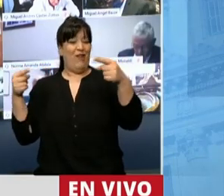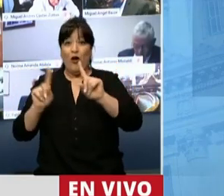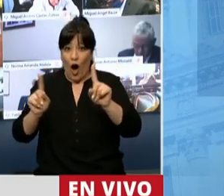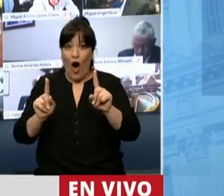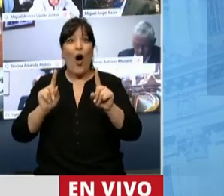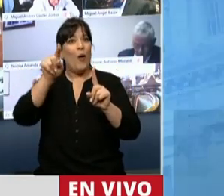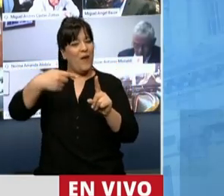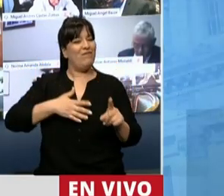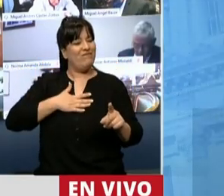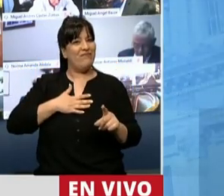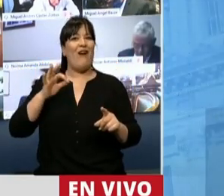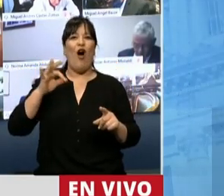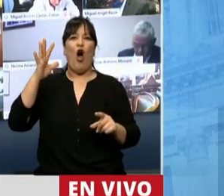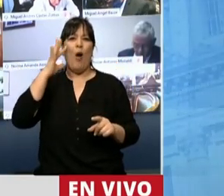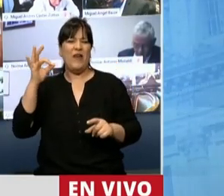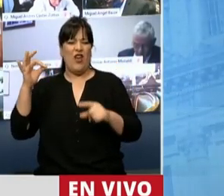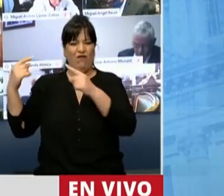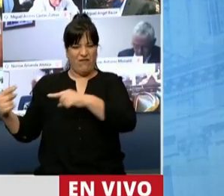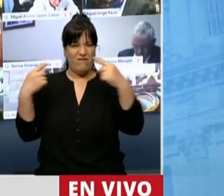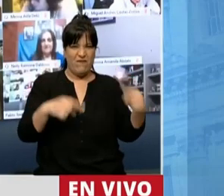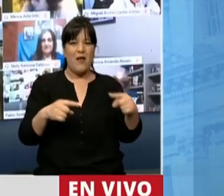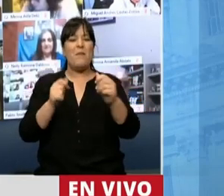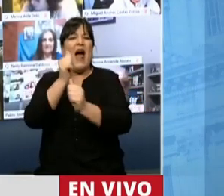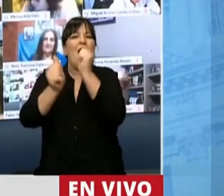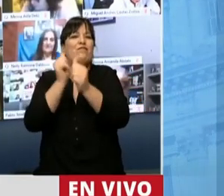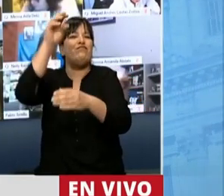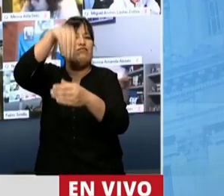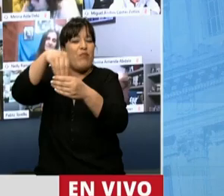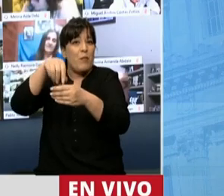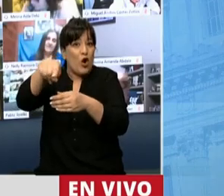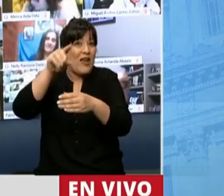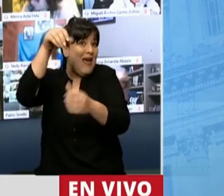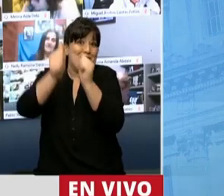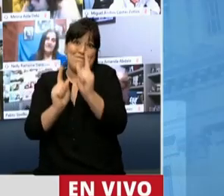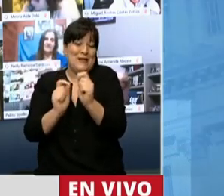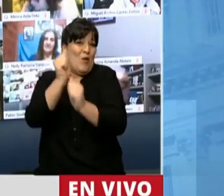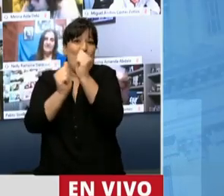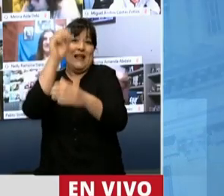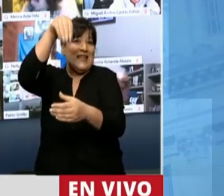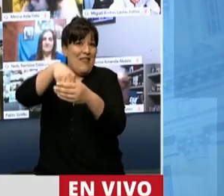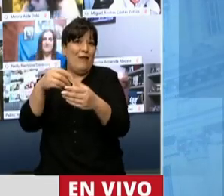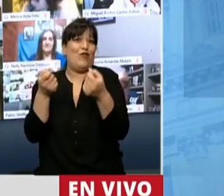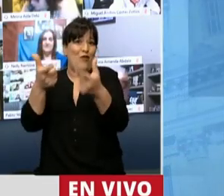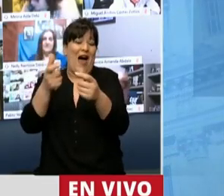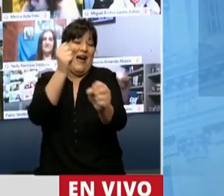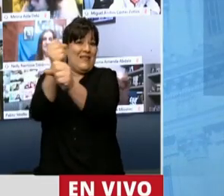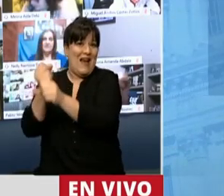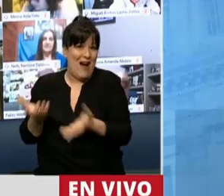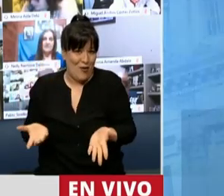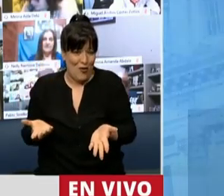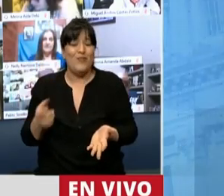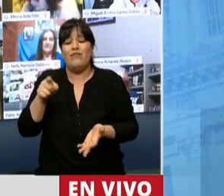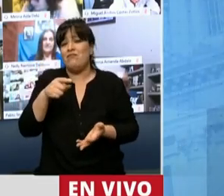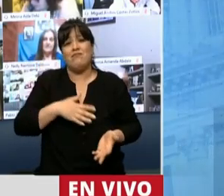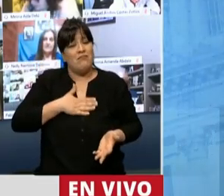o posiciones contrarias al funcionamiento de las empresas, porque son fuentes de mano de obra, celebro